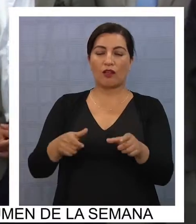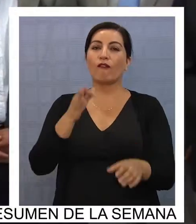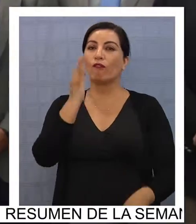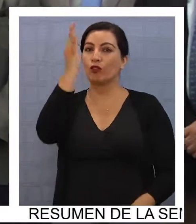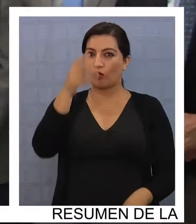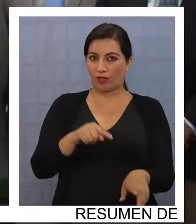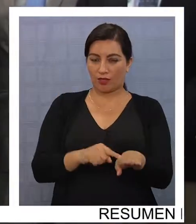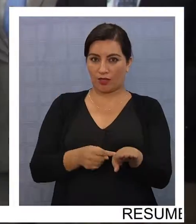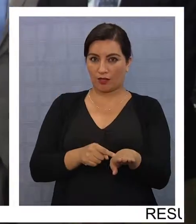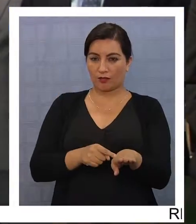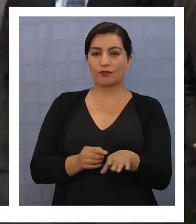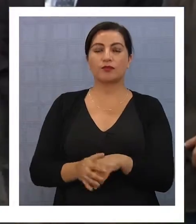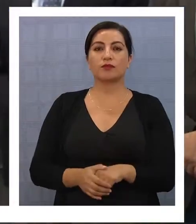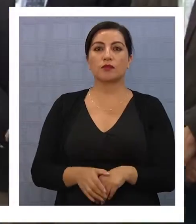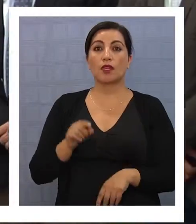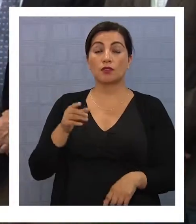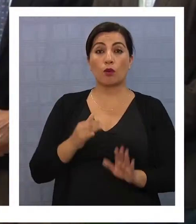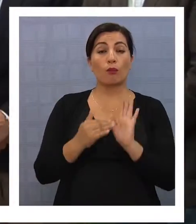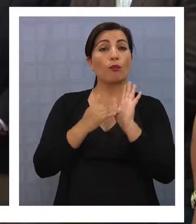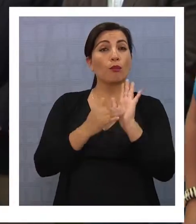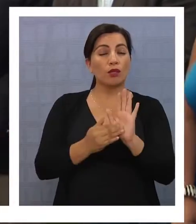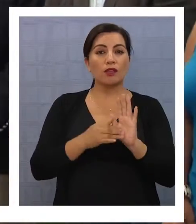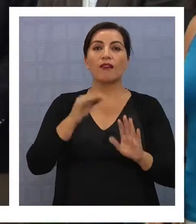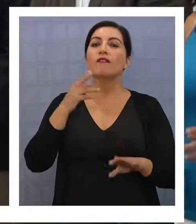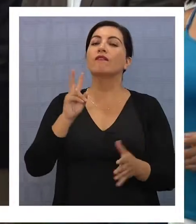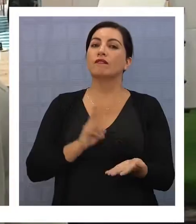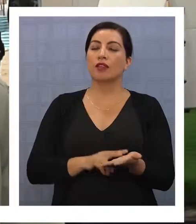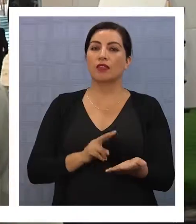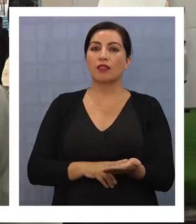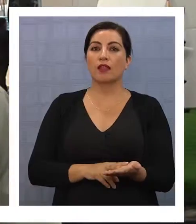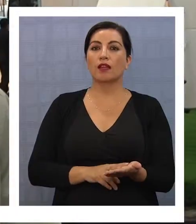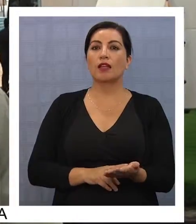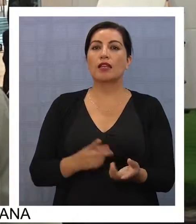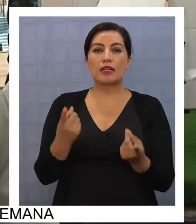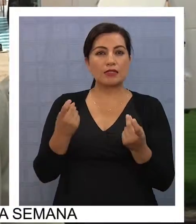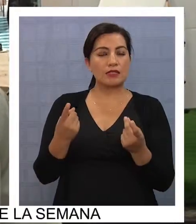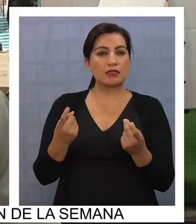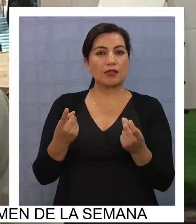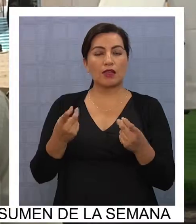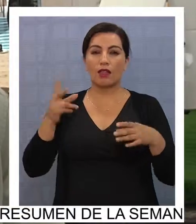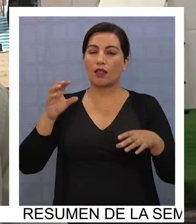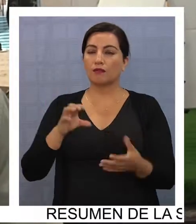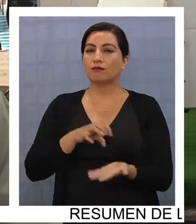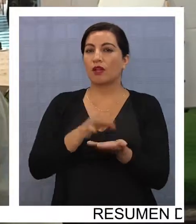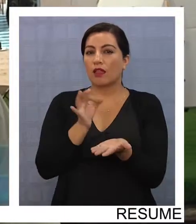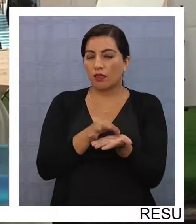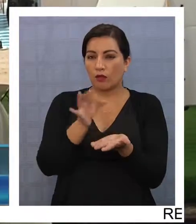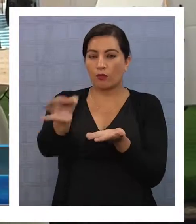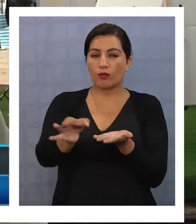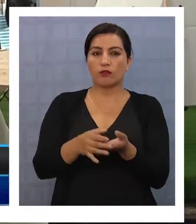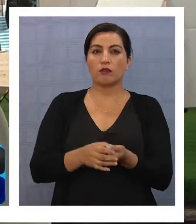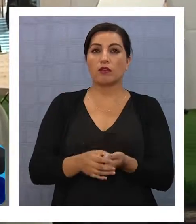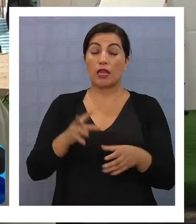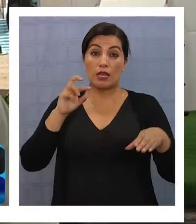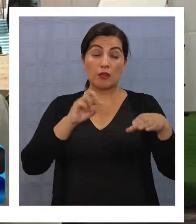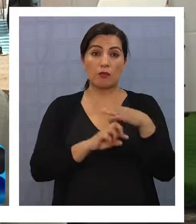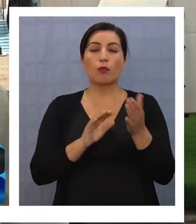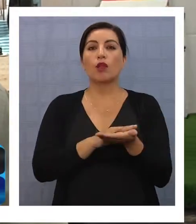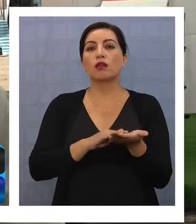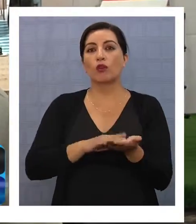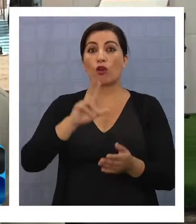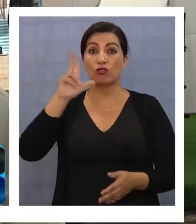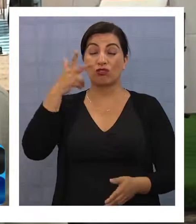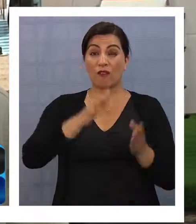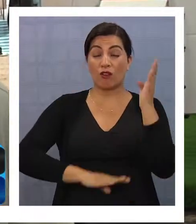Y eso muestra que esto realmente responde a una necesidad de la comuna. Lo que pasa acá en Pica es que cuando terminan los niños en octavo básico,